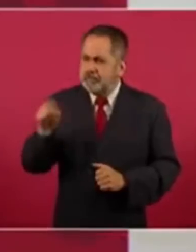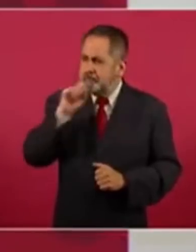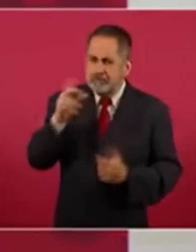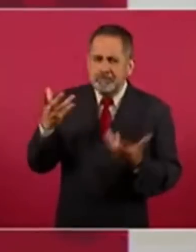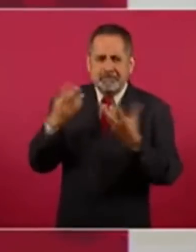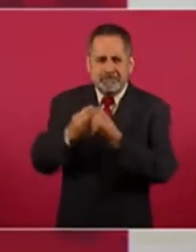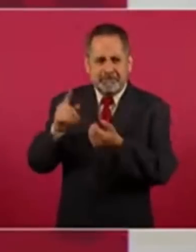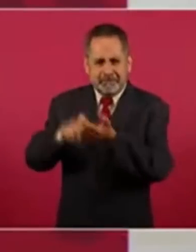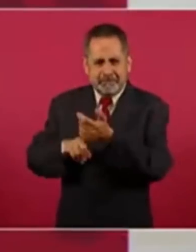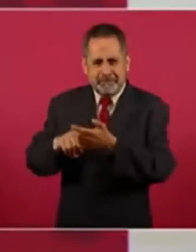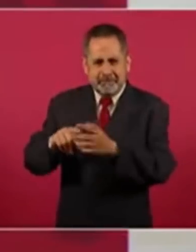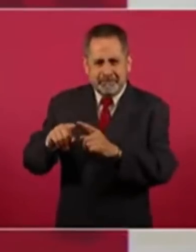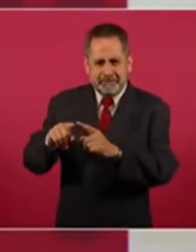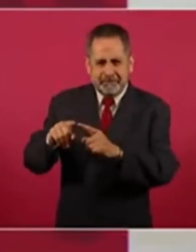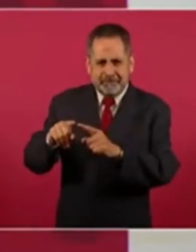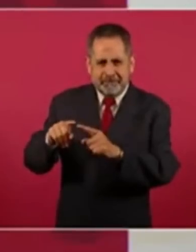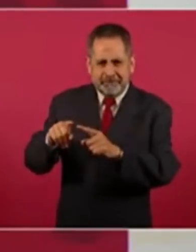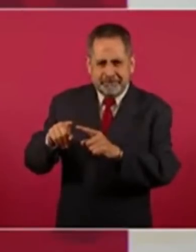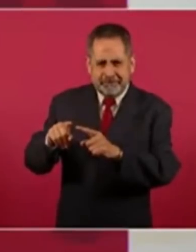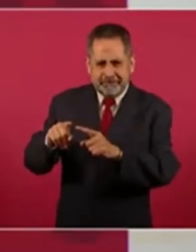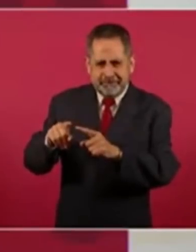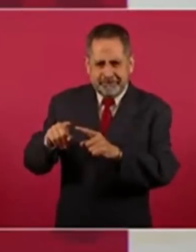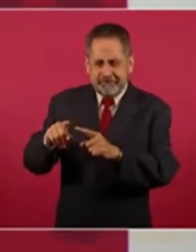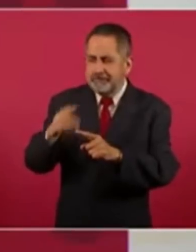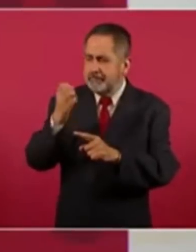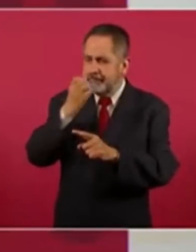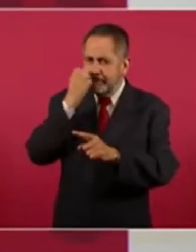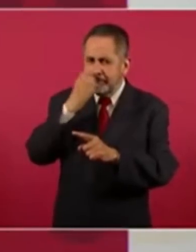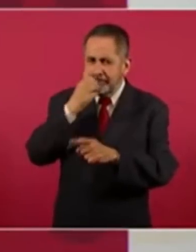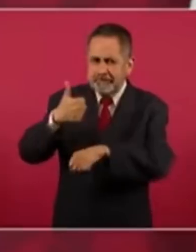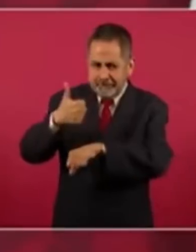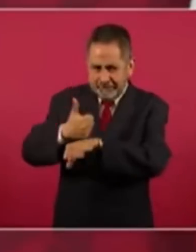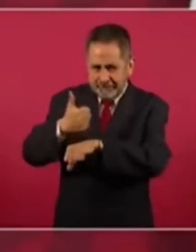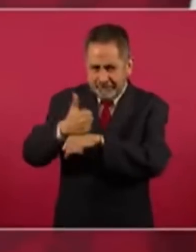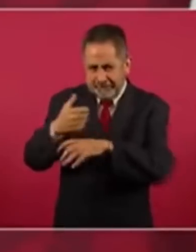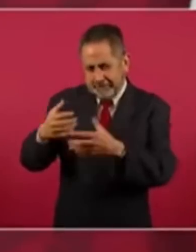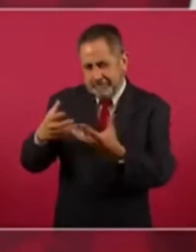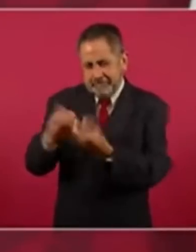con la Machela, la escuela, la primaria,